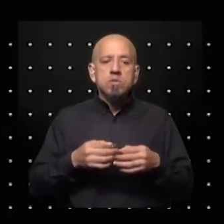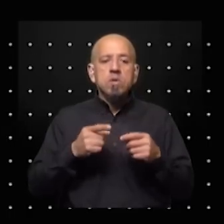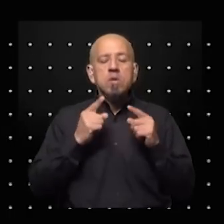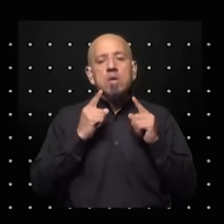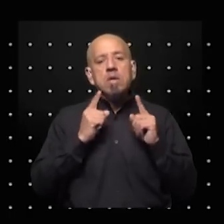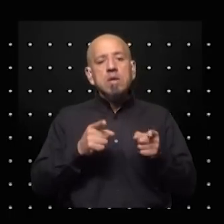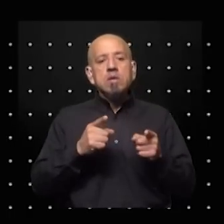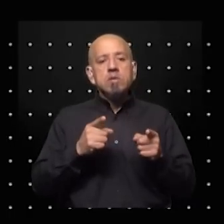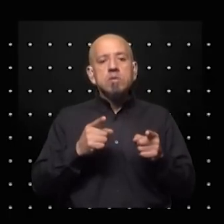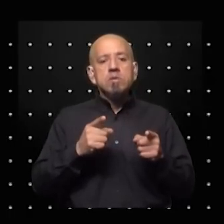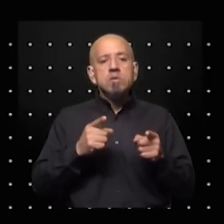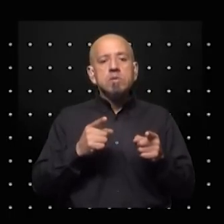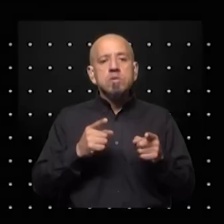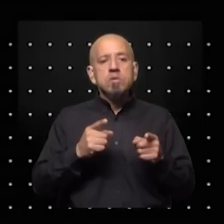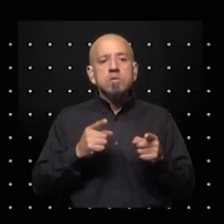principales